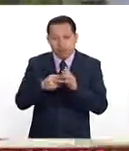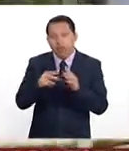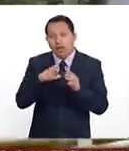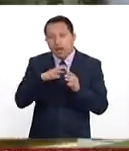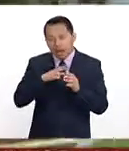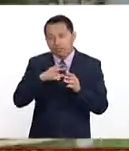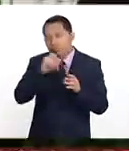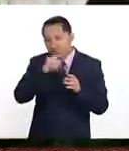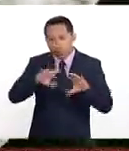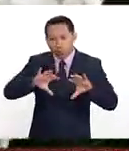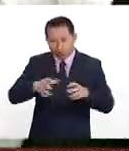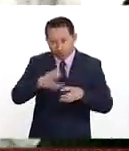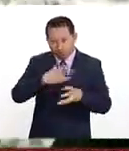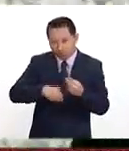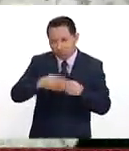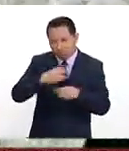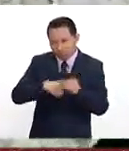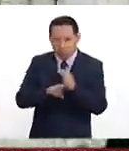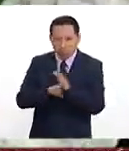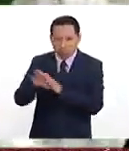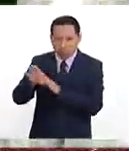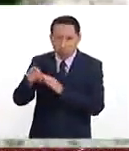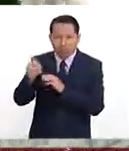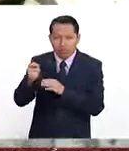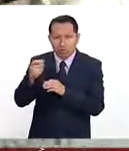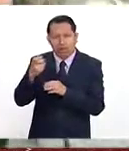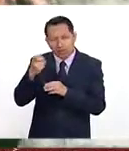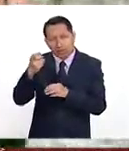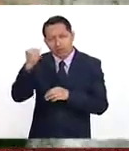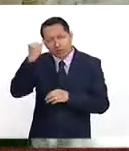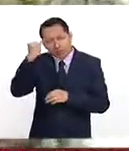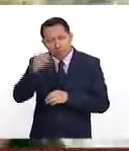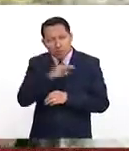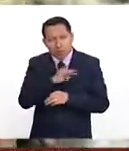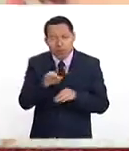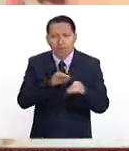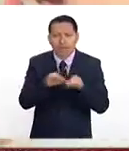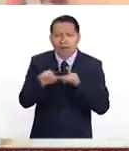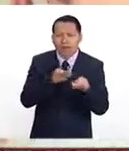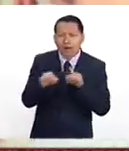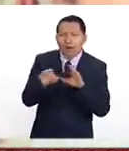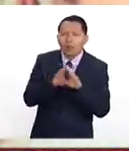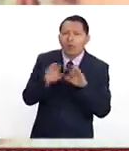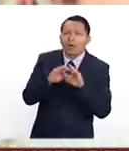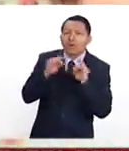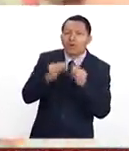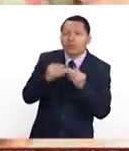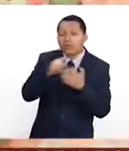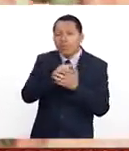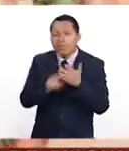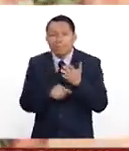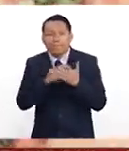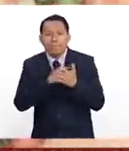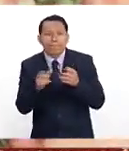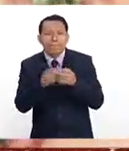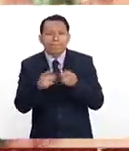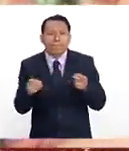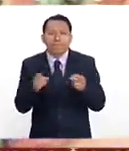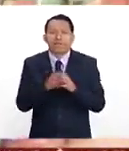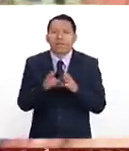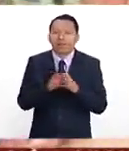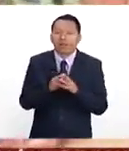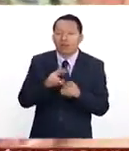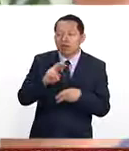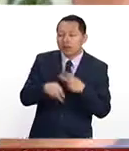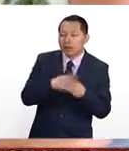comunitario como estrategia para empezar a trabajar estrategias de desarrollo que vayan